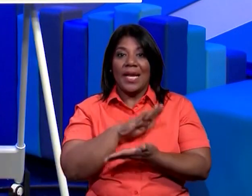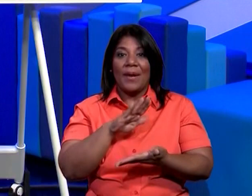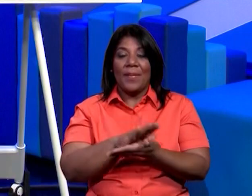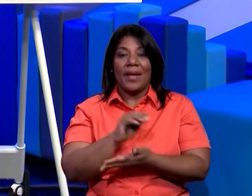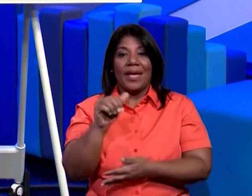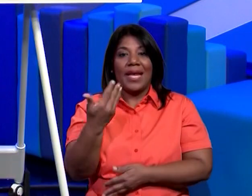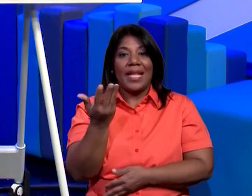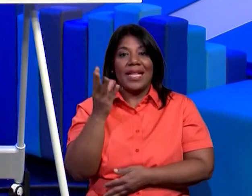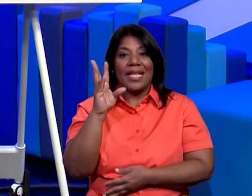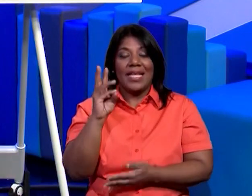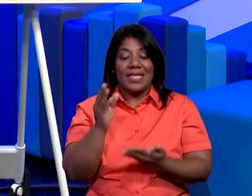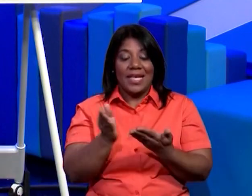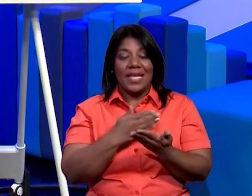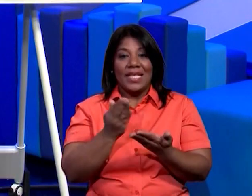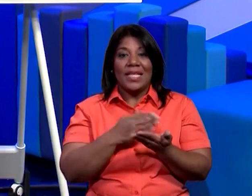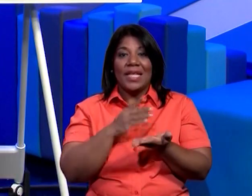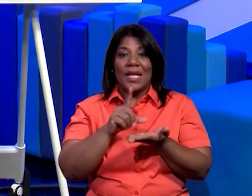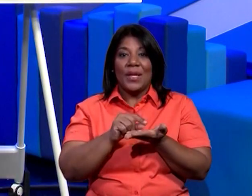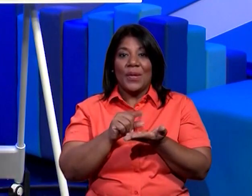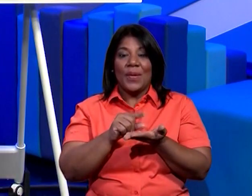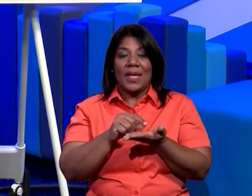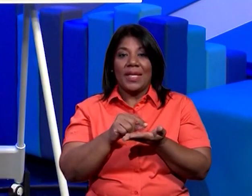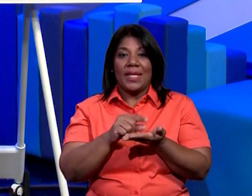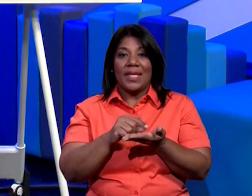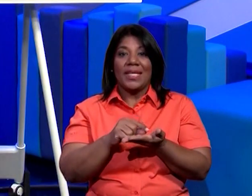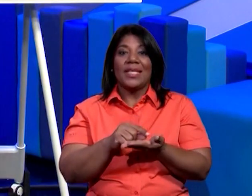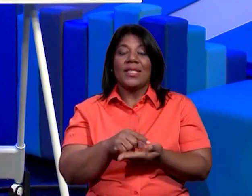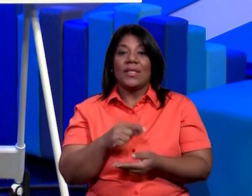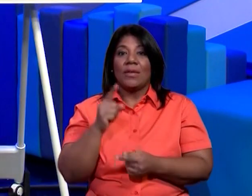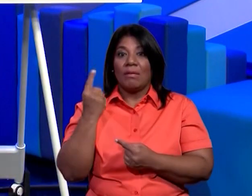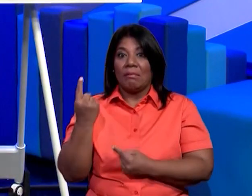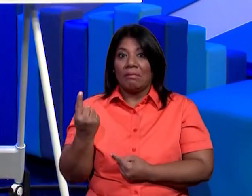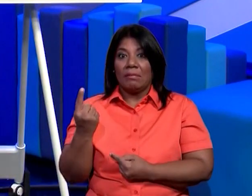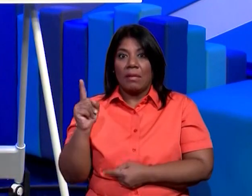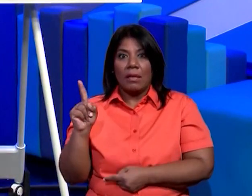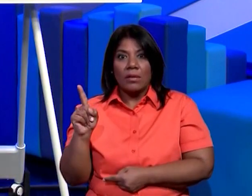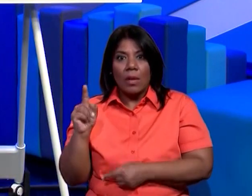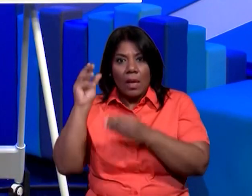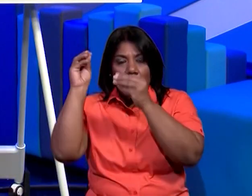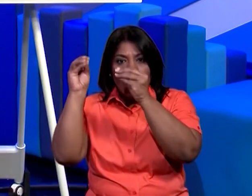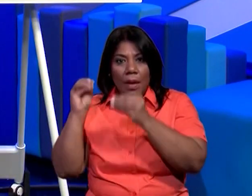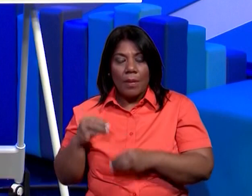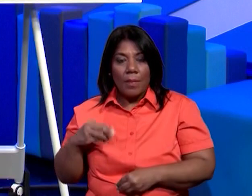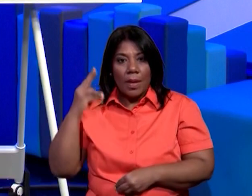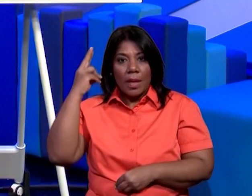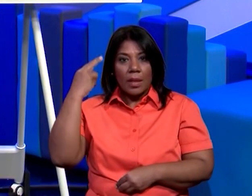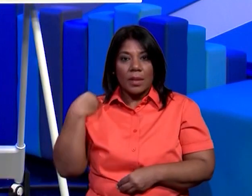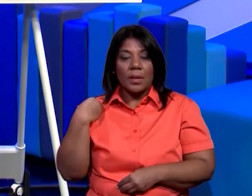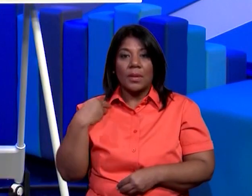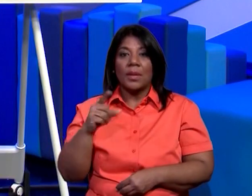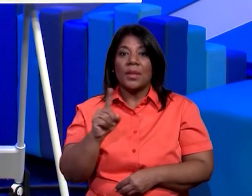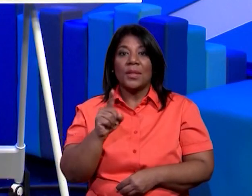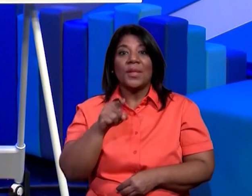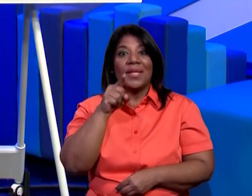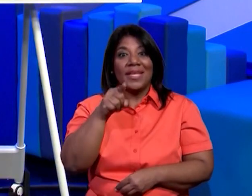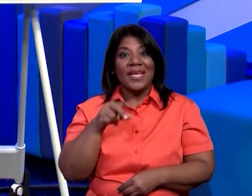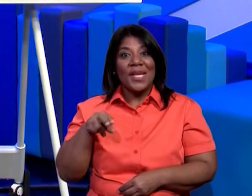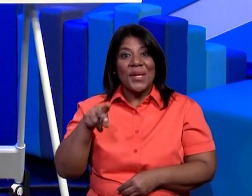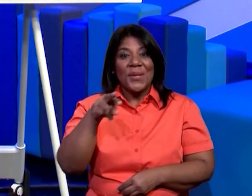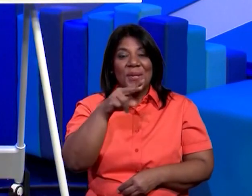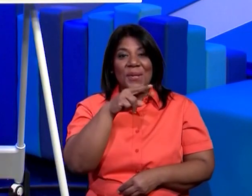de nuestro cuaderno de trabajo pero adivinen yo no estoy sola hoy hay otros compañeritos de ustedes